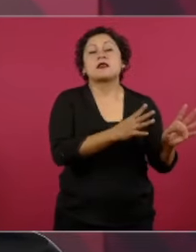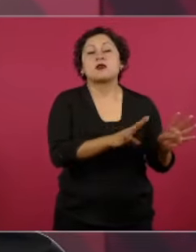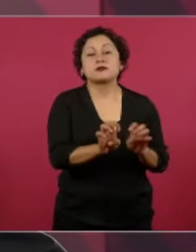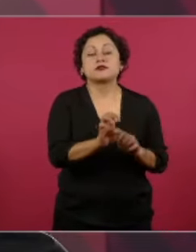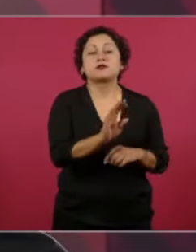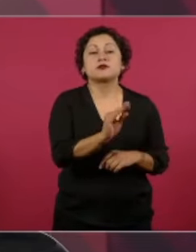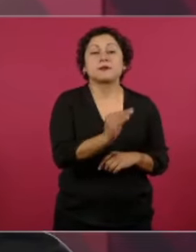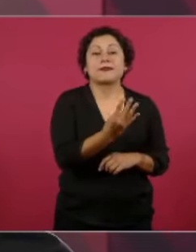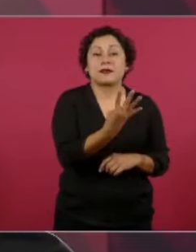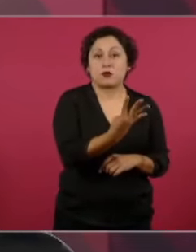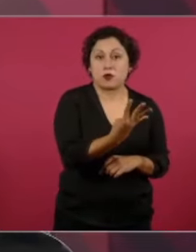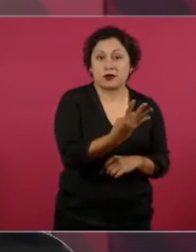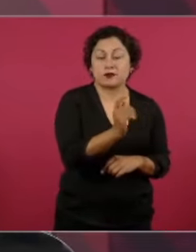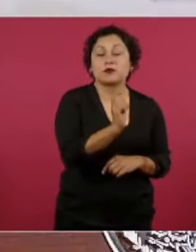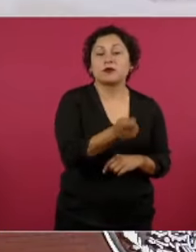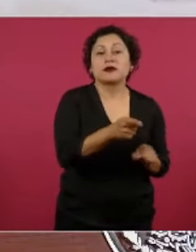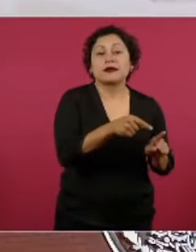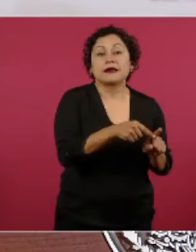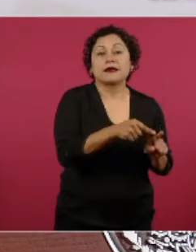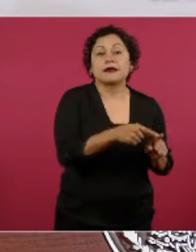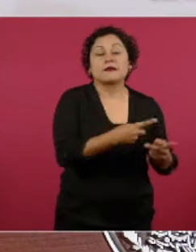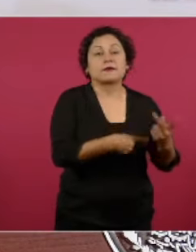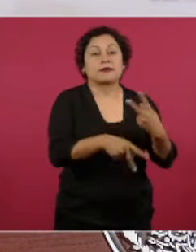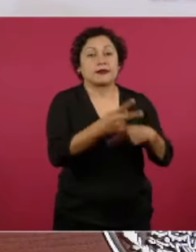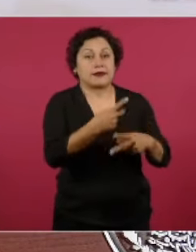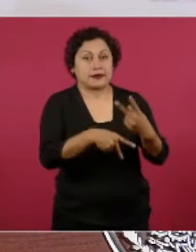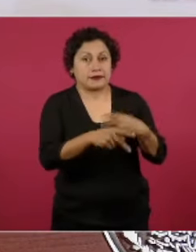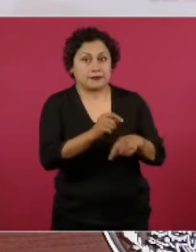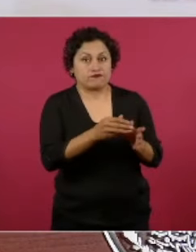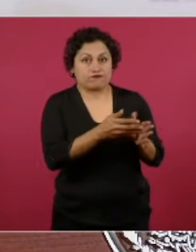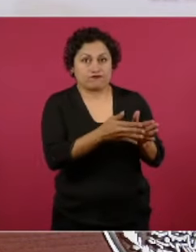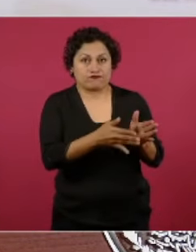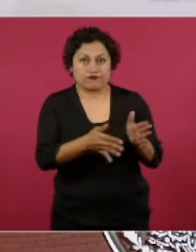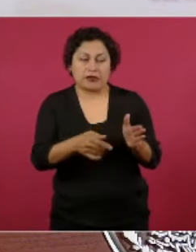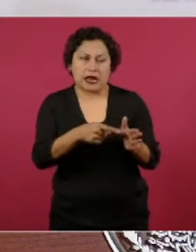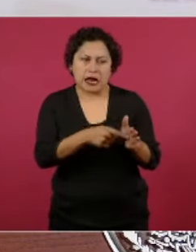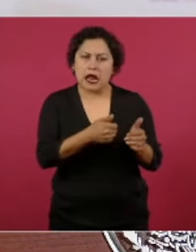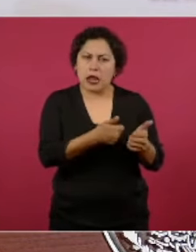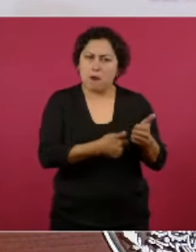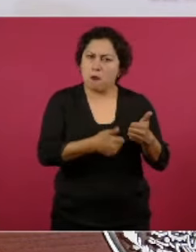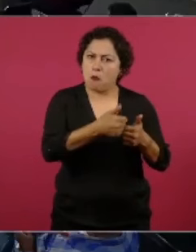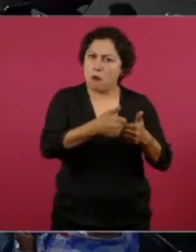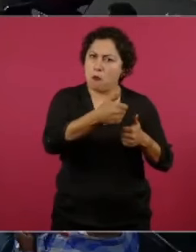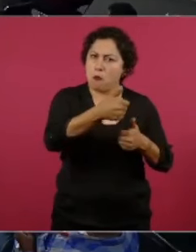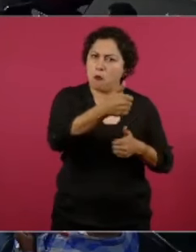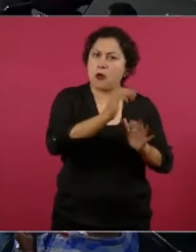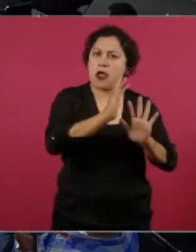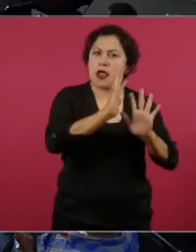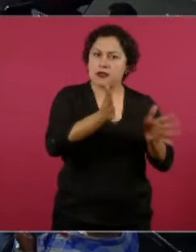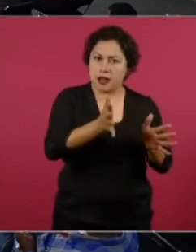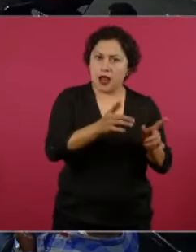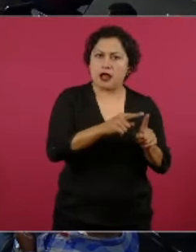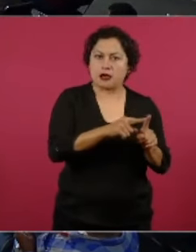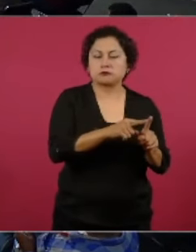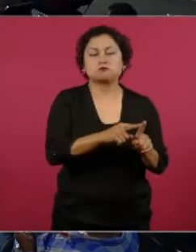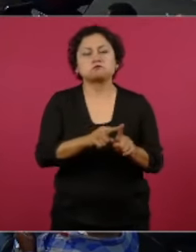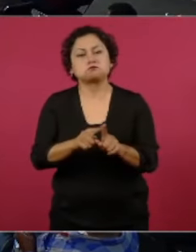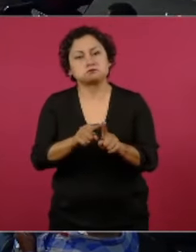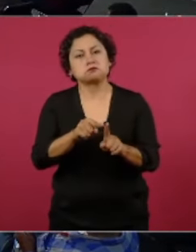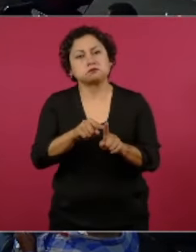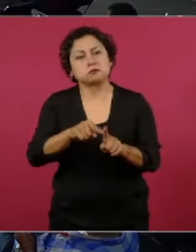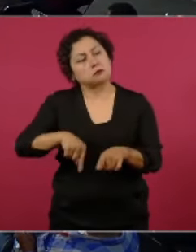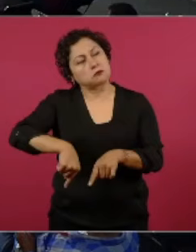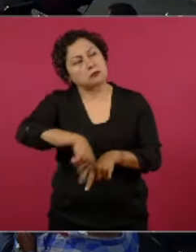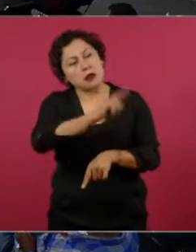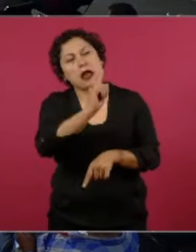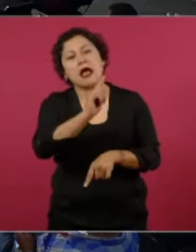ya teniendo cierto nivel, es cuando va a Tijuana a rescatar al